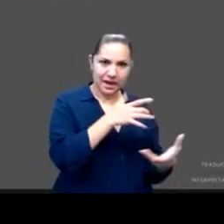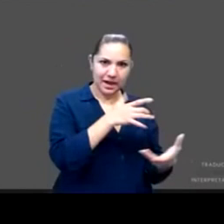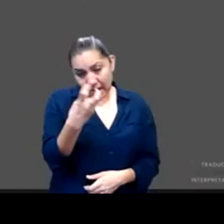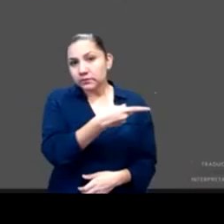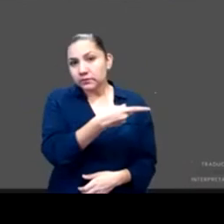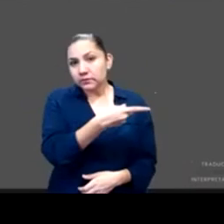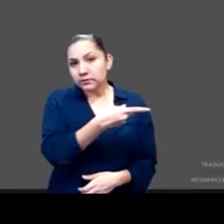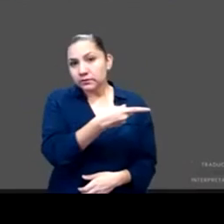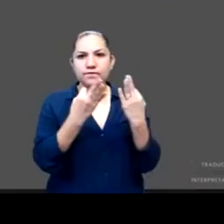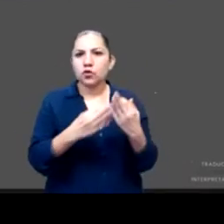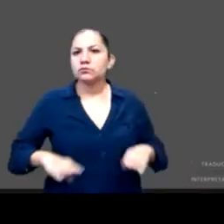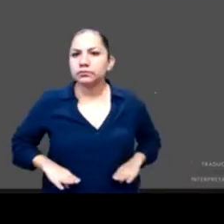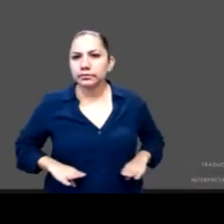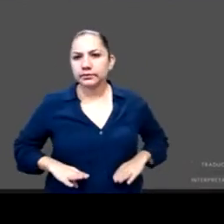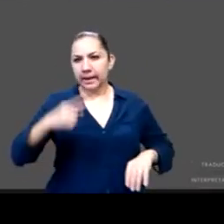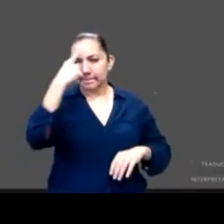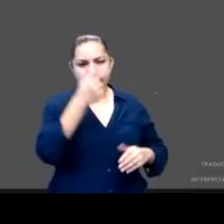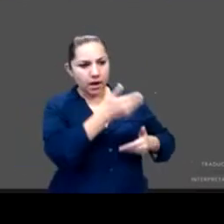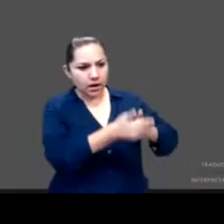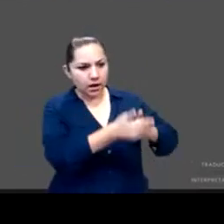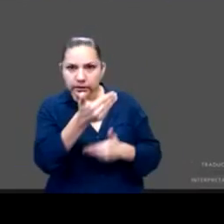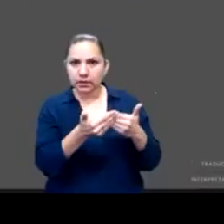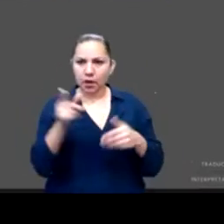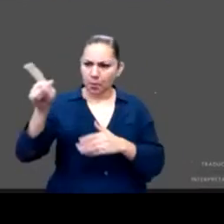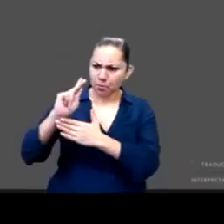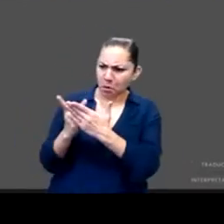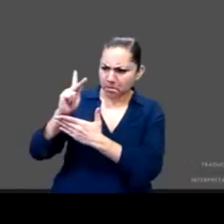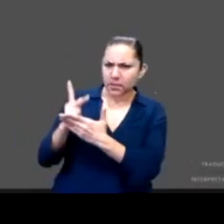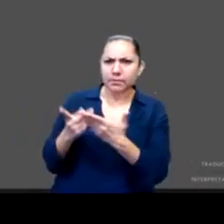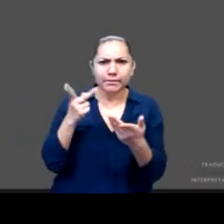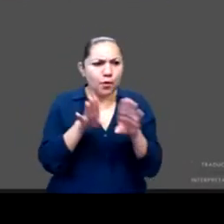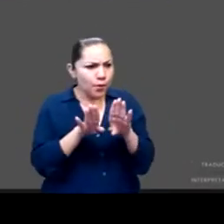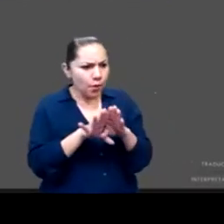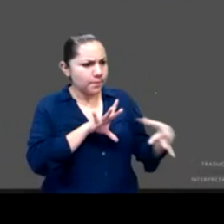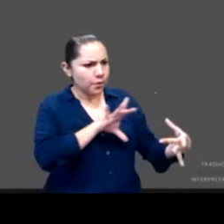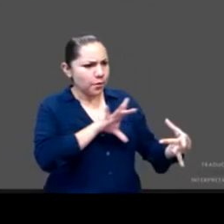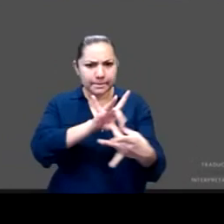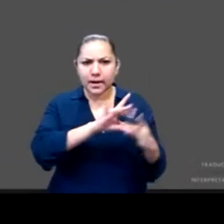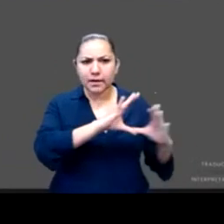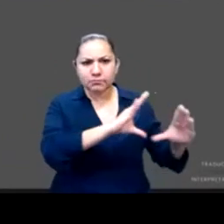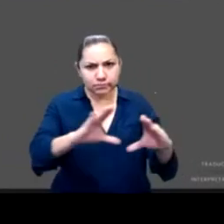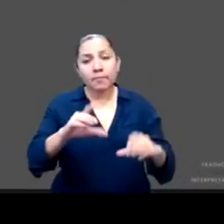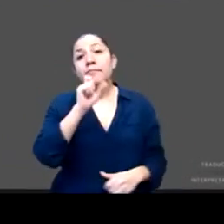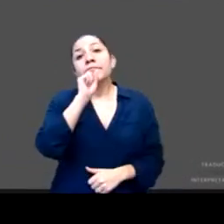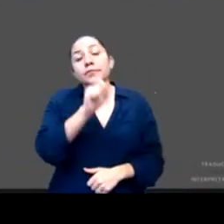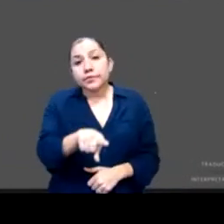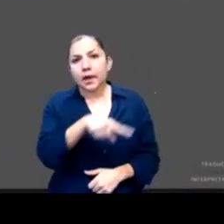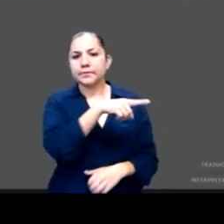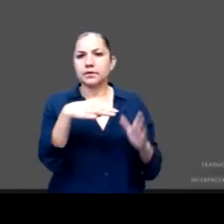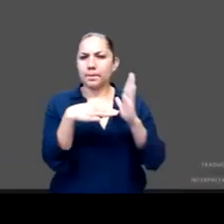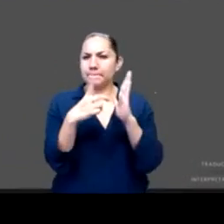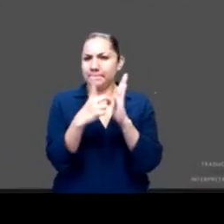nacional ha y la propuesta metodológica. Existen diversas metodologías para la implementación de la